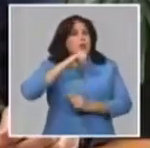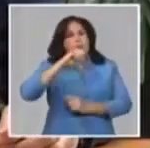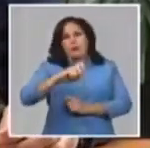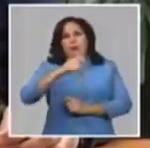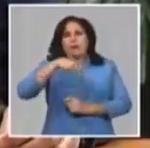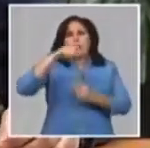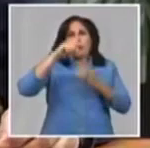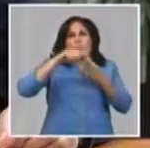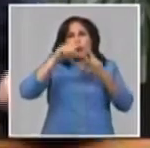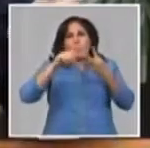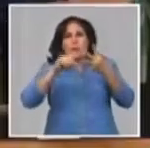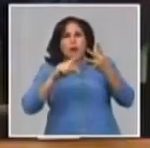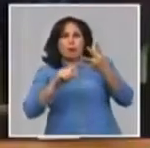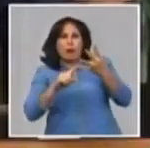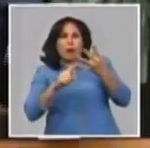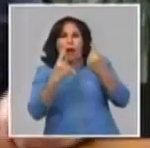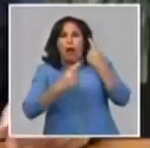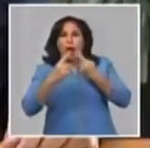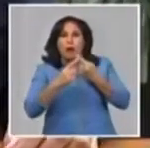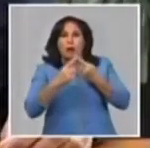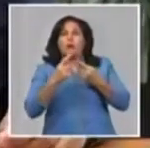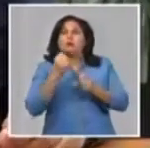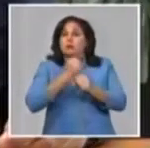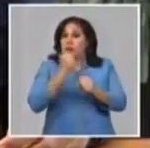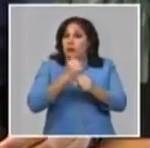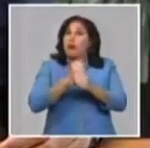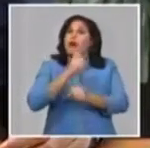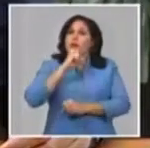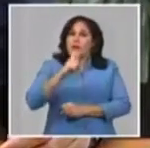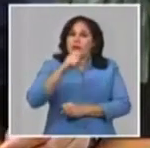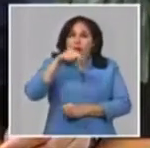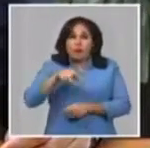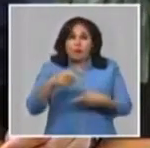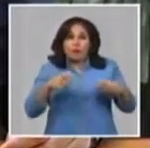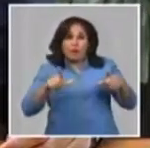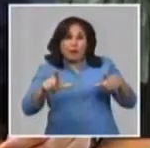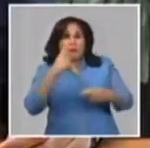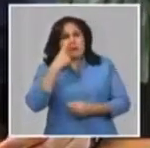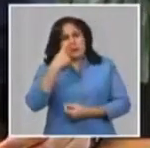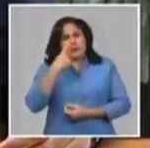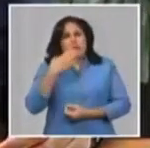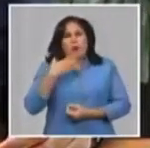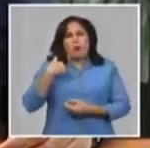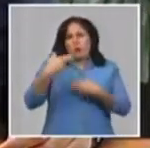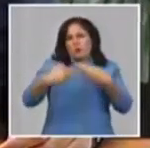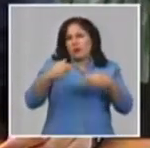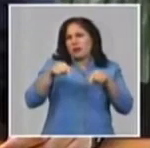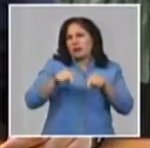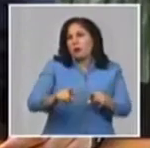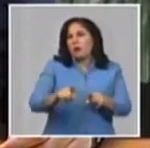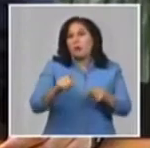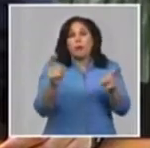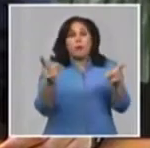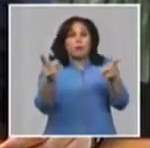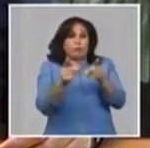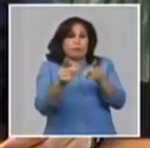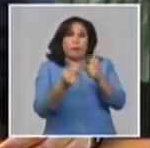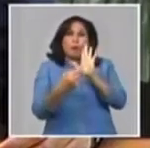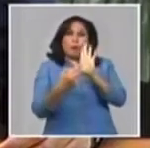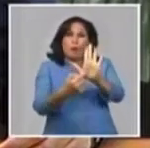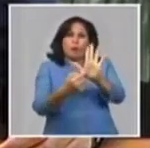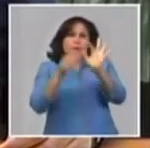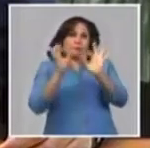en cada una de las manifestaciones y el trabajito que se ha puesto aquí yo creo que revela parte de eso que se ha hecho, pero apenas un botón de muestra porque realmente